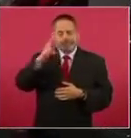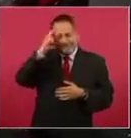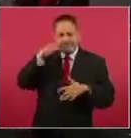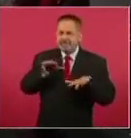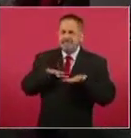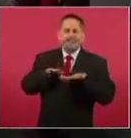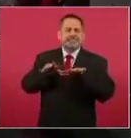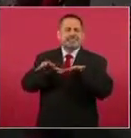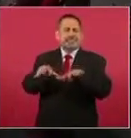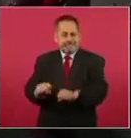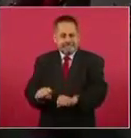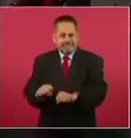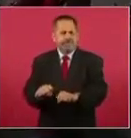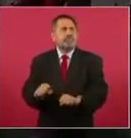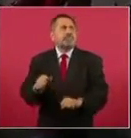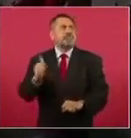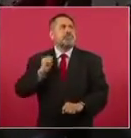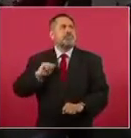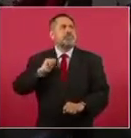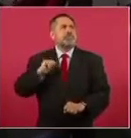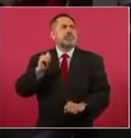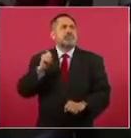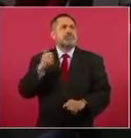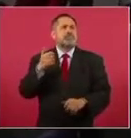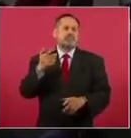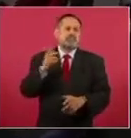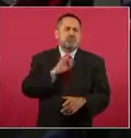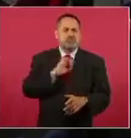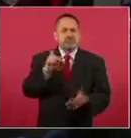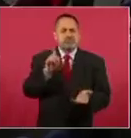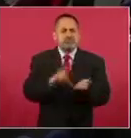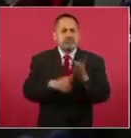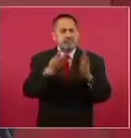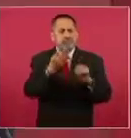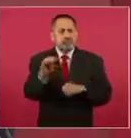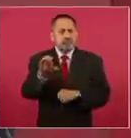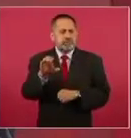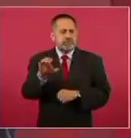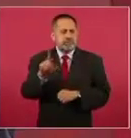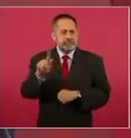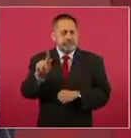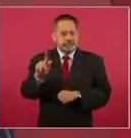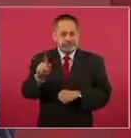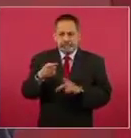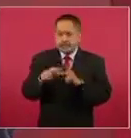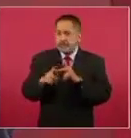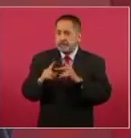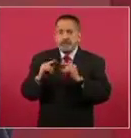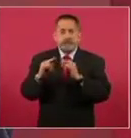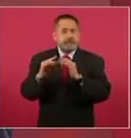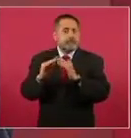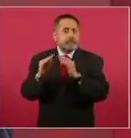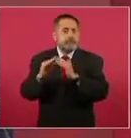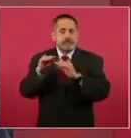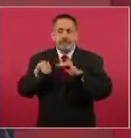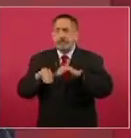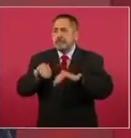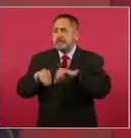en los años 70, que empezó a poblarse